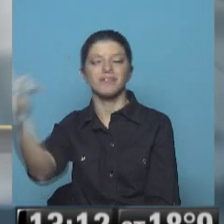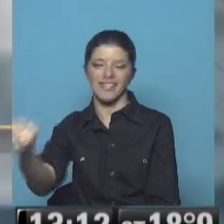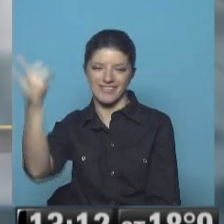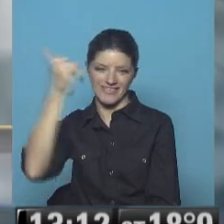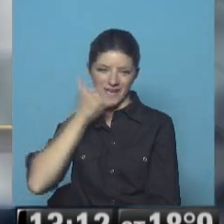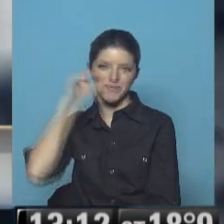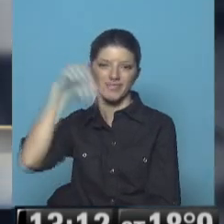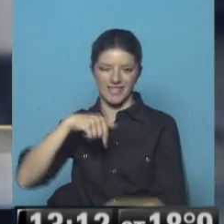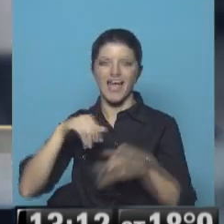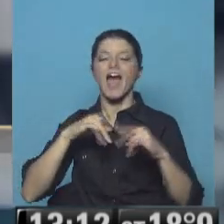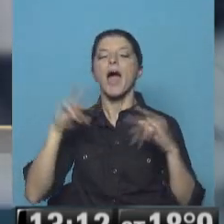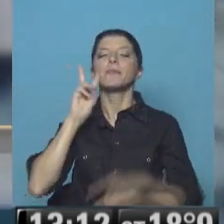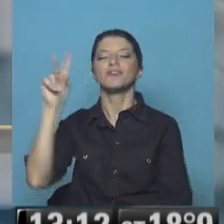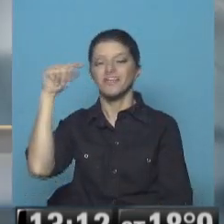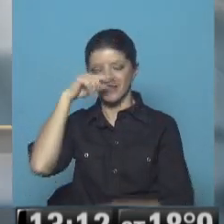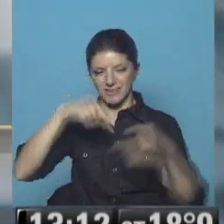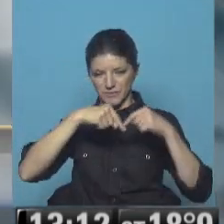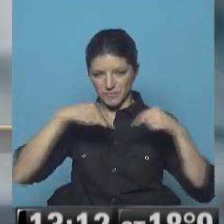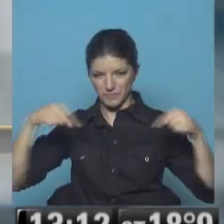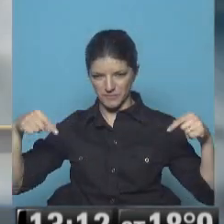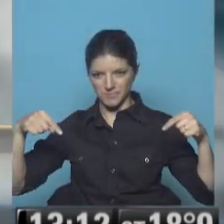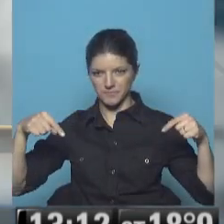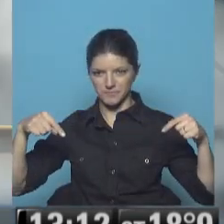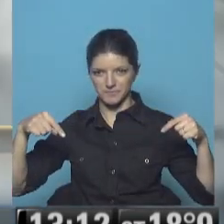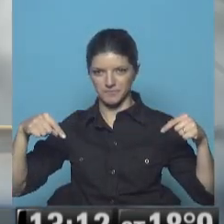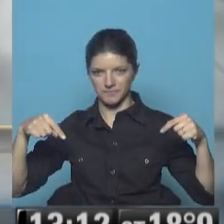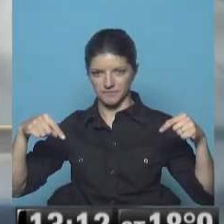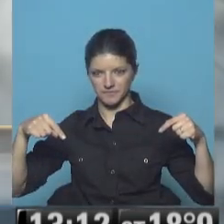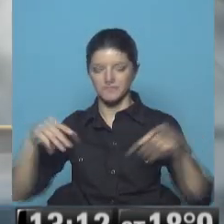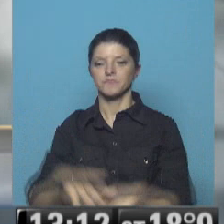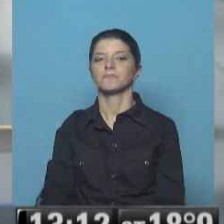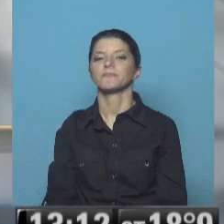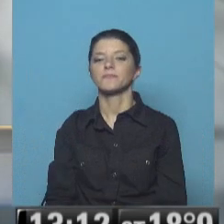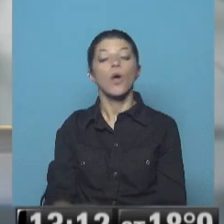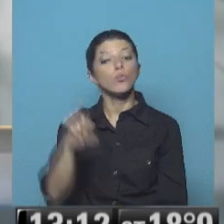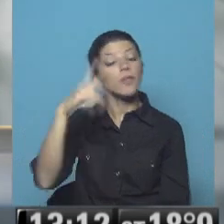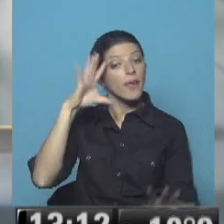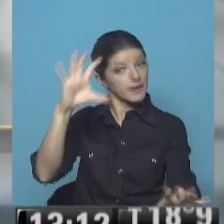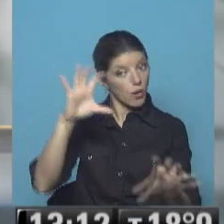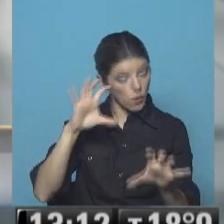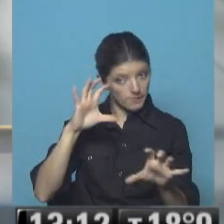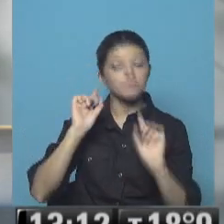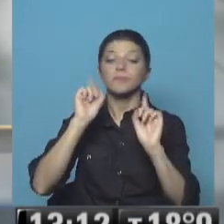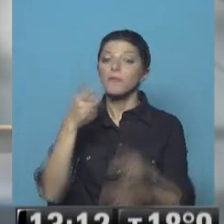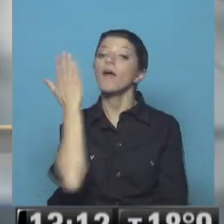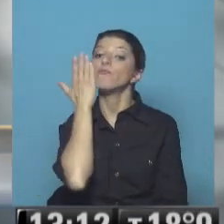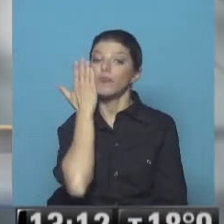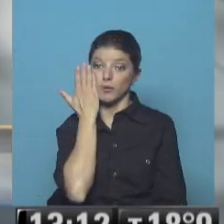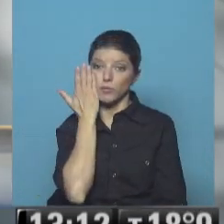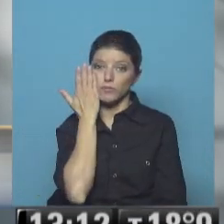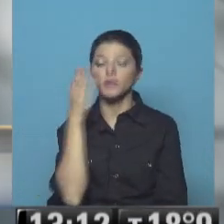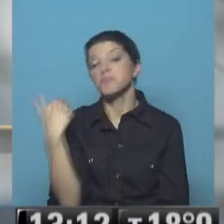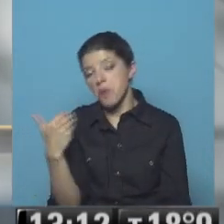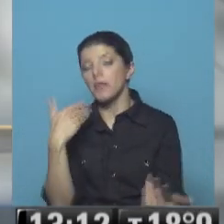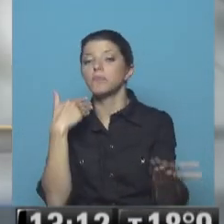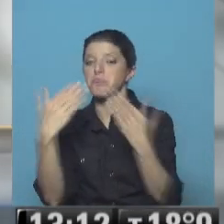con nosotros al 0800 4441777 y al 4535 0709 recuerden que también tenemos la red social Facebook donde pueden